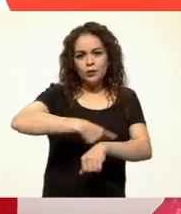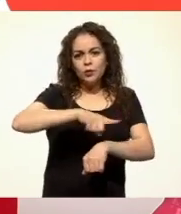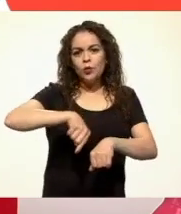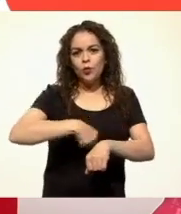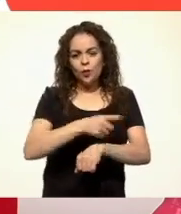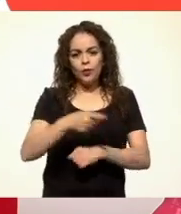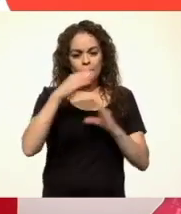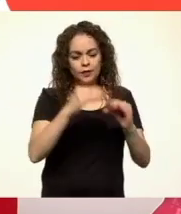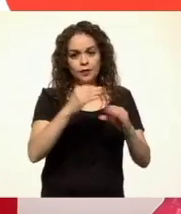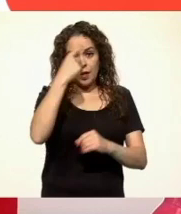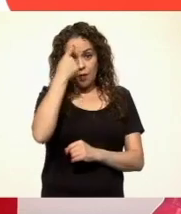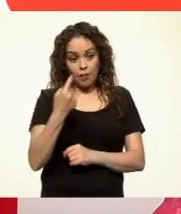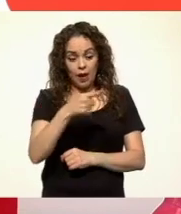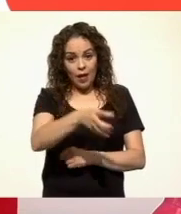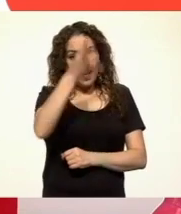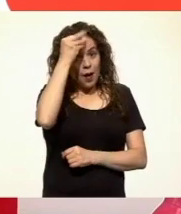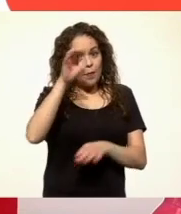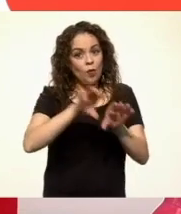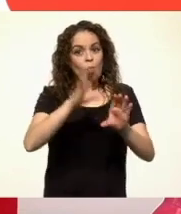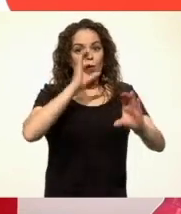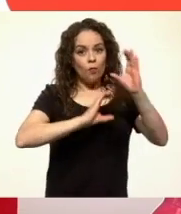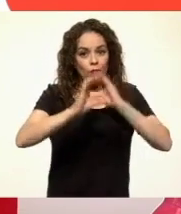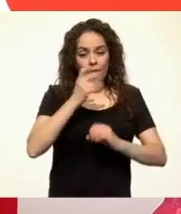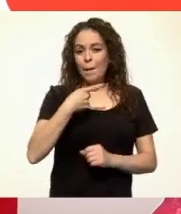aprendiera a cantar, pero era inútil.